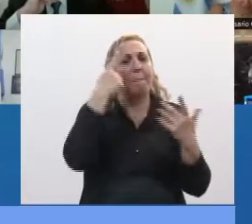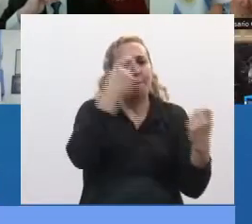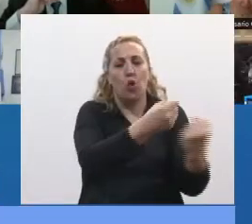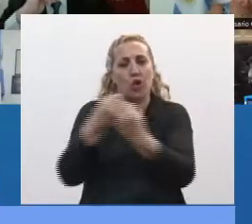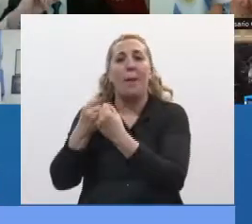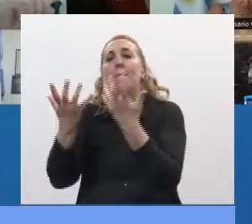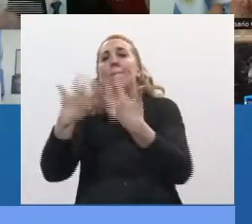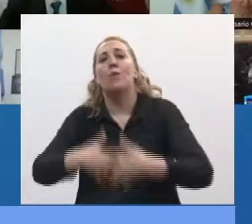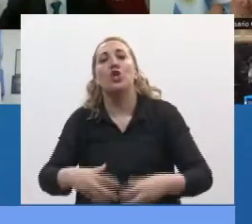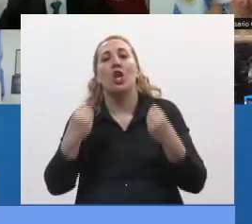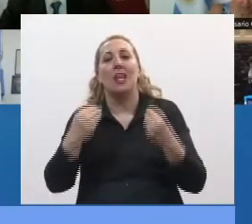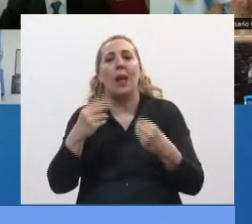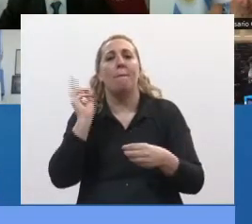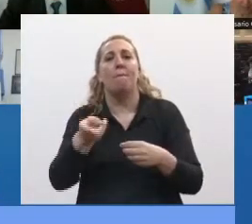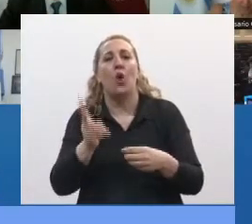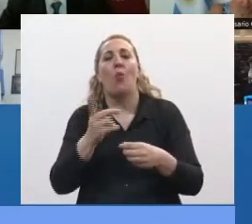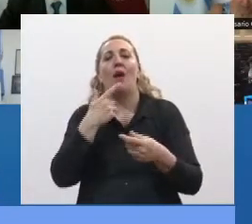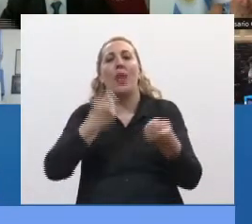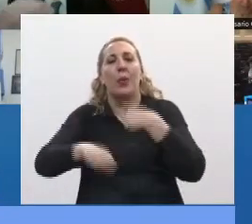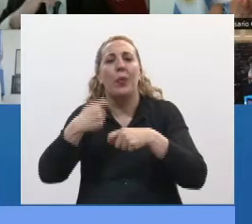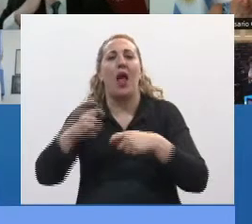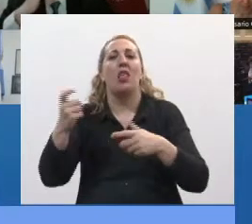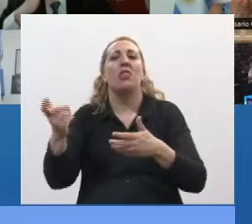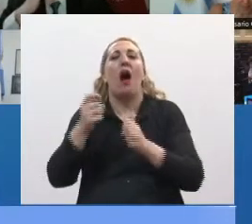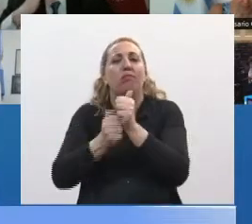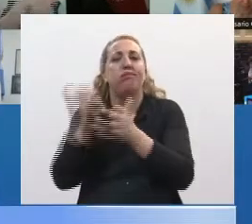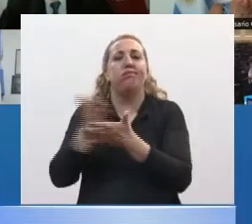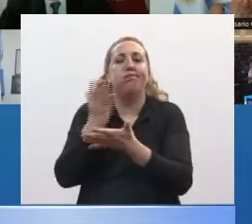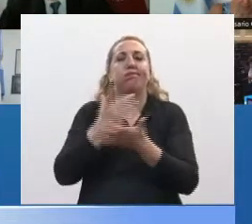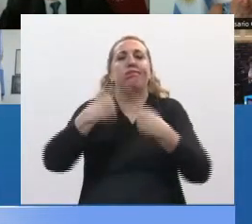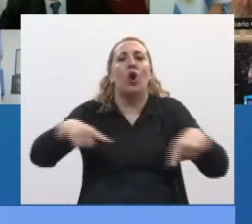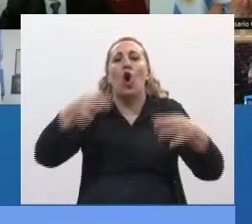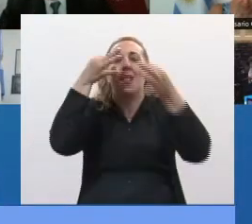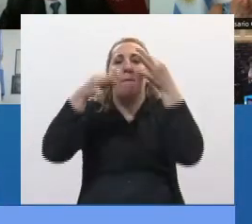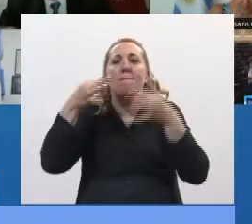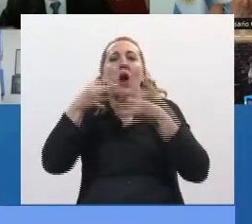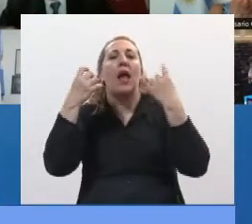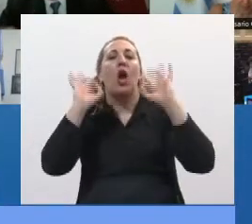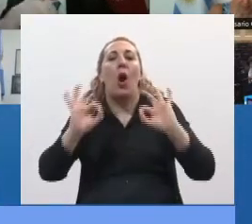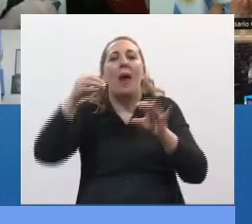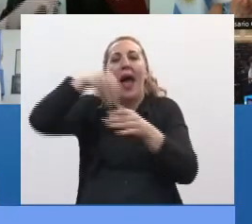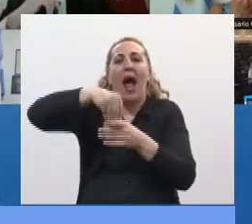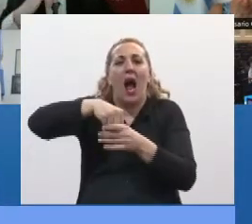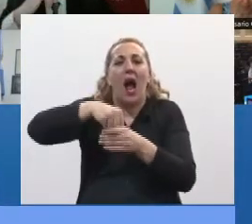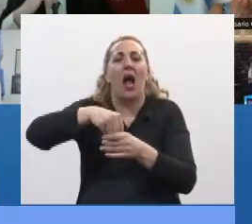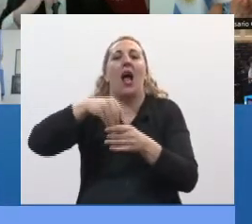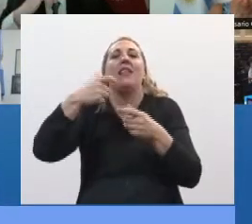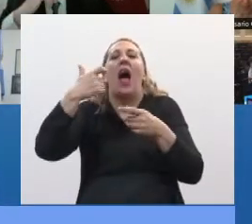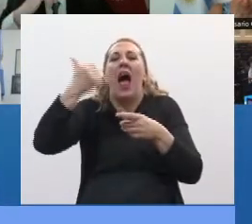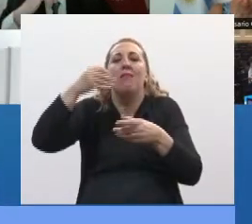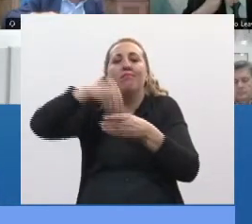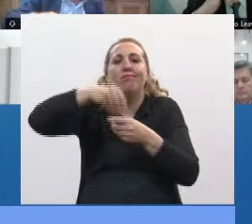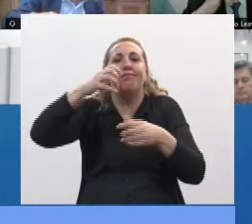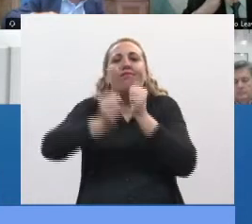prohíbe la producción, comercialización e importación de productos cosméticos y de higiene oral que contengan microperlas de plástico